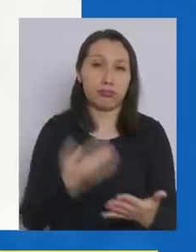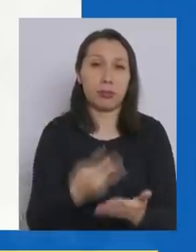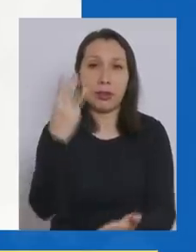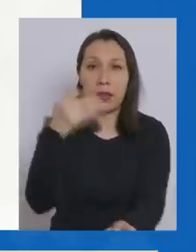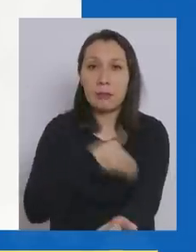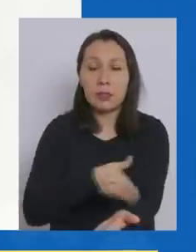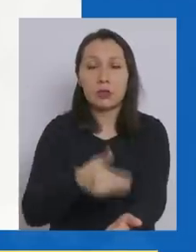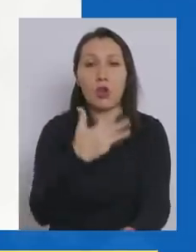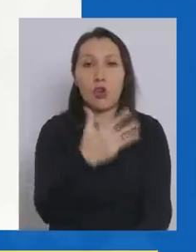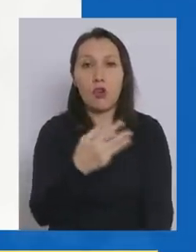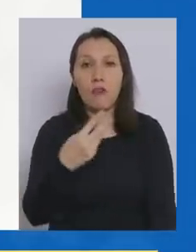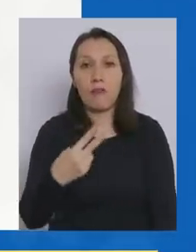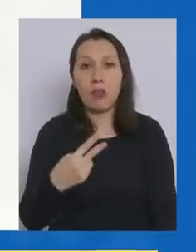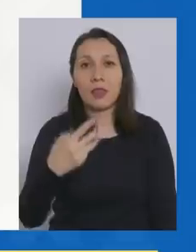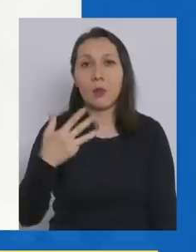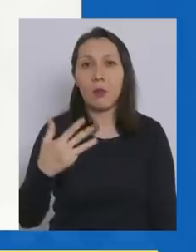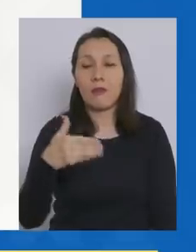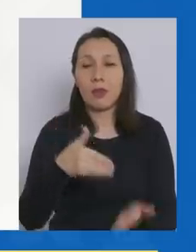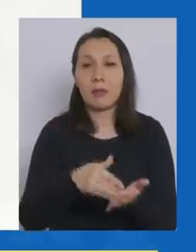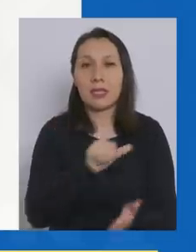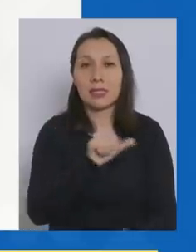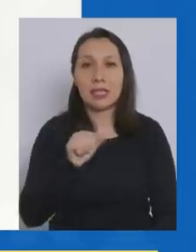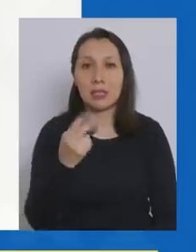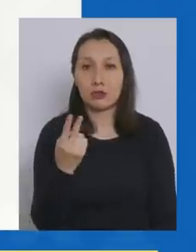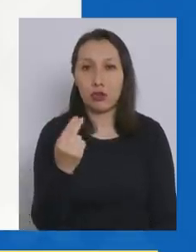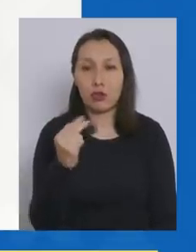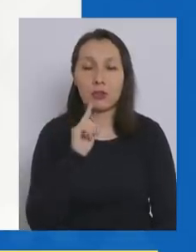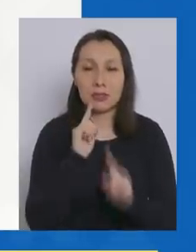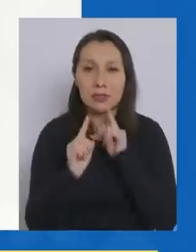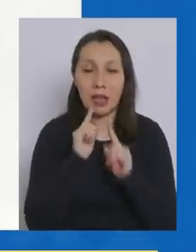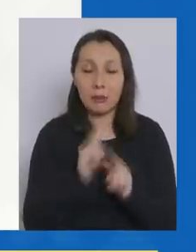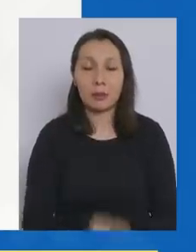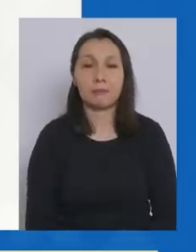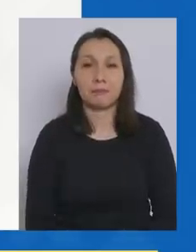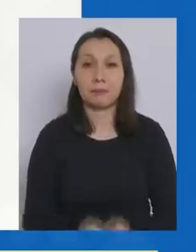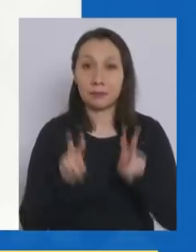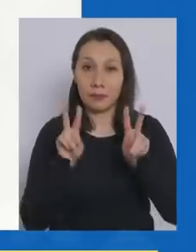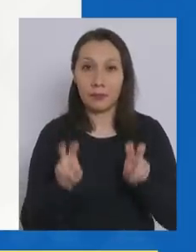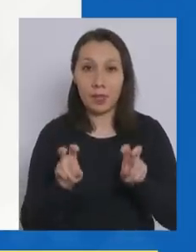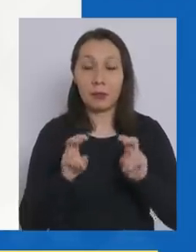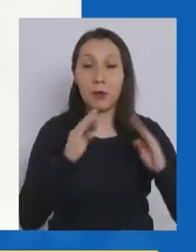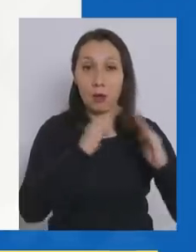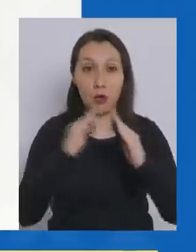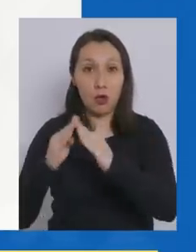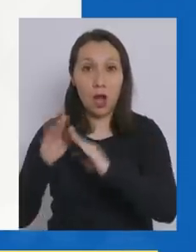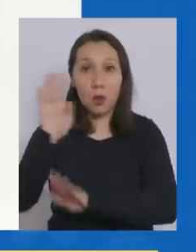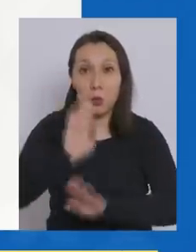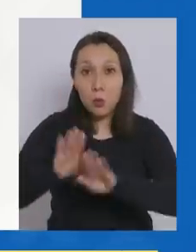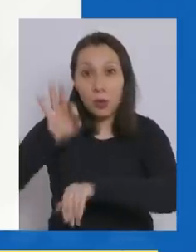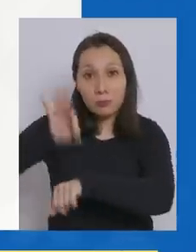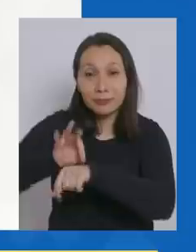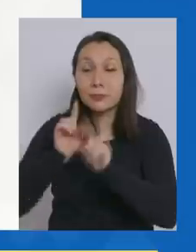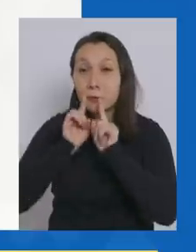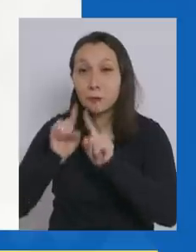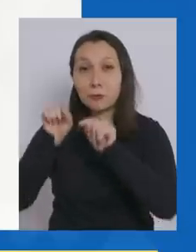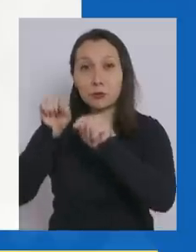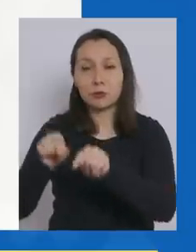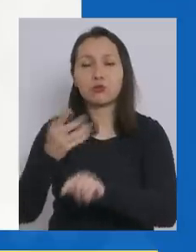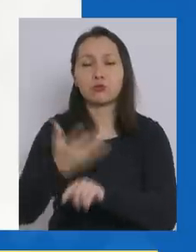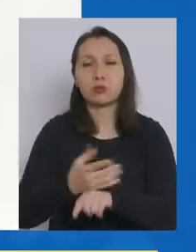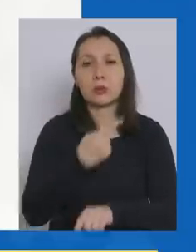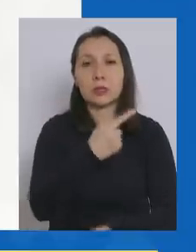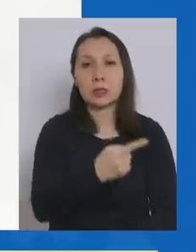.929.612. Finalmente, en cuanto a las residencias sanitarias, disponemos de